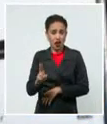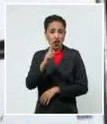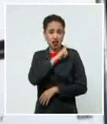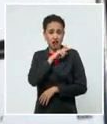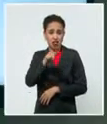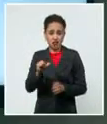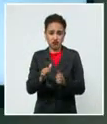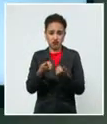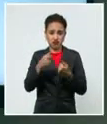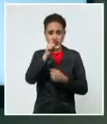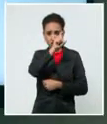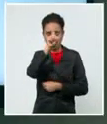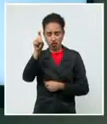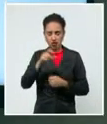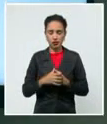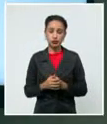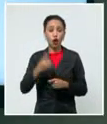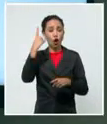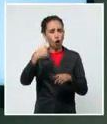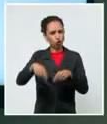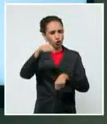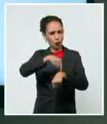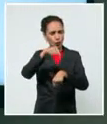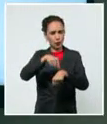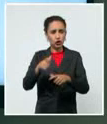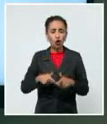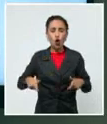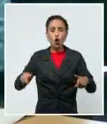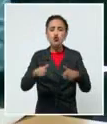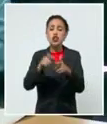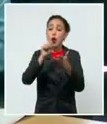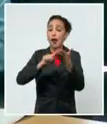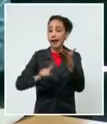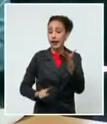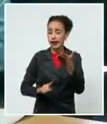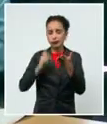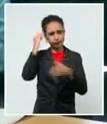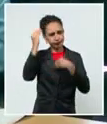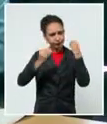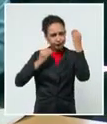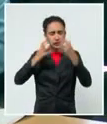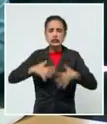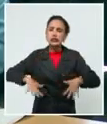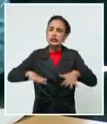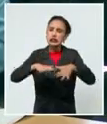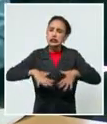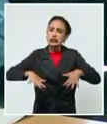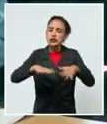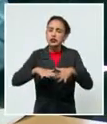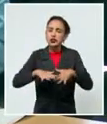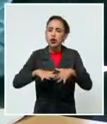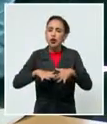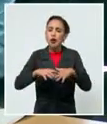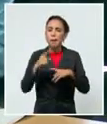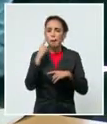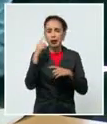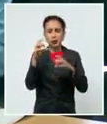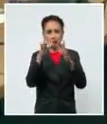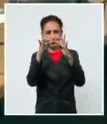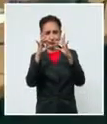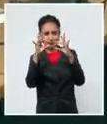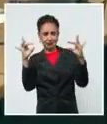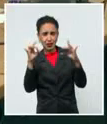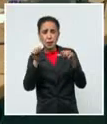malversación. En otro momento, el Consejo Energético analizó la situación de las tendederas sin